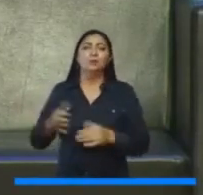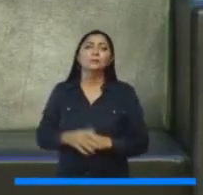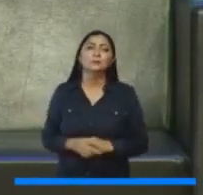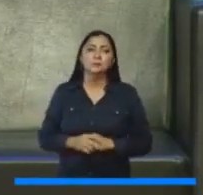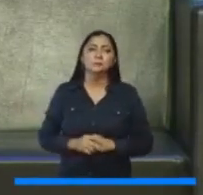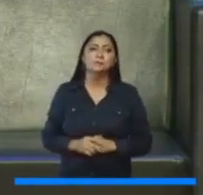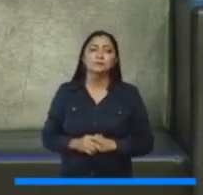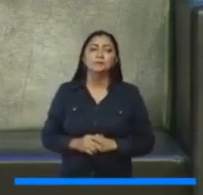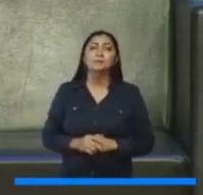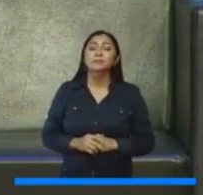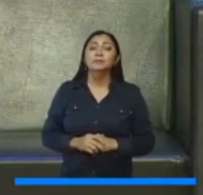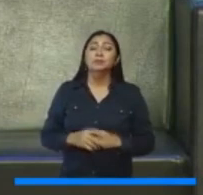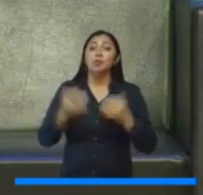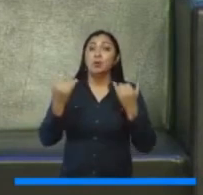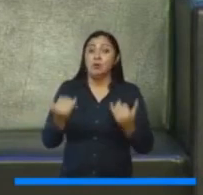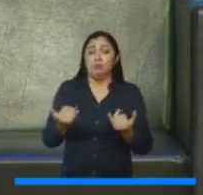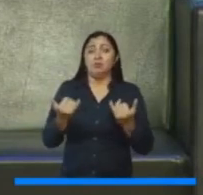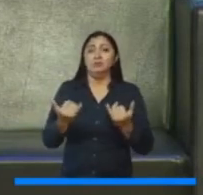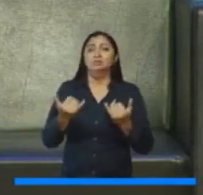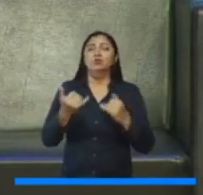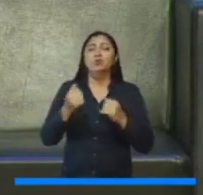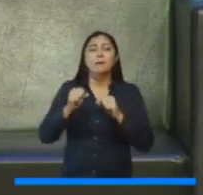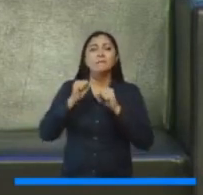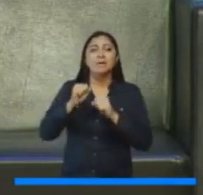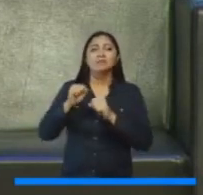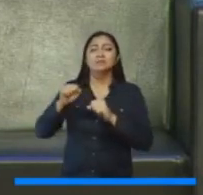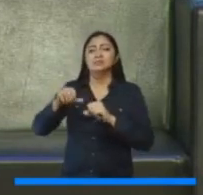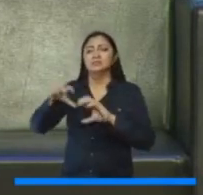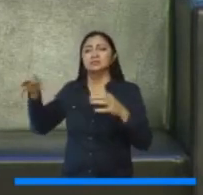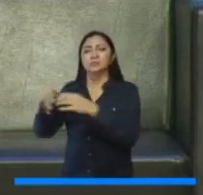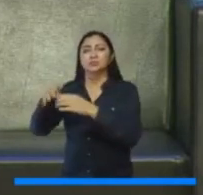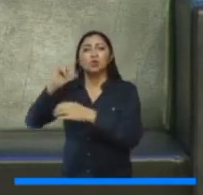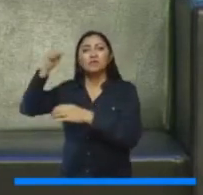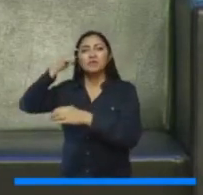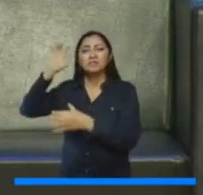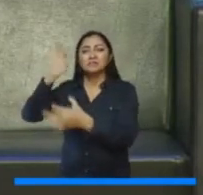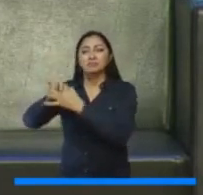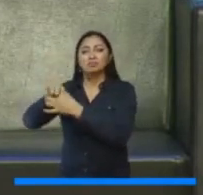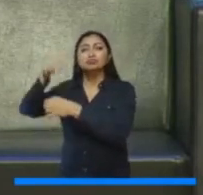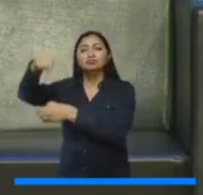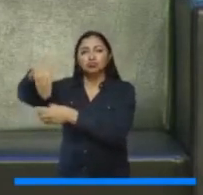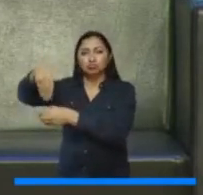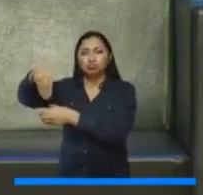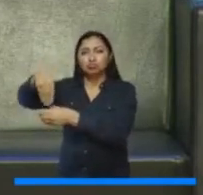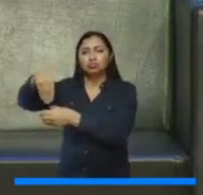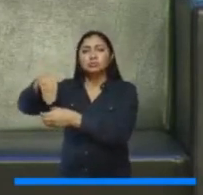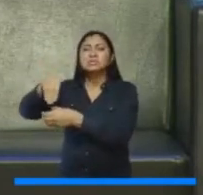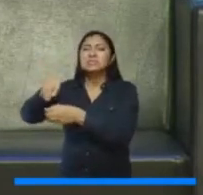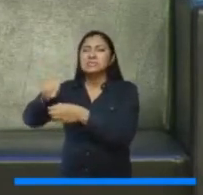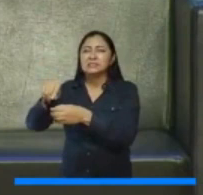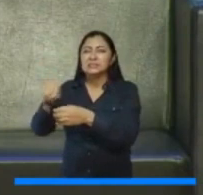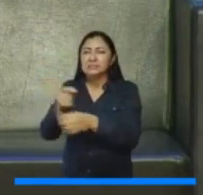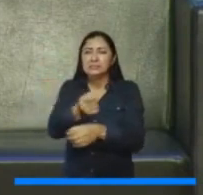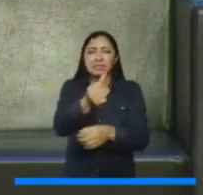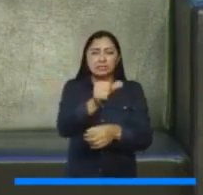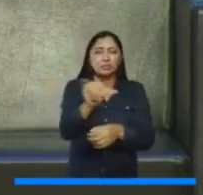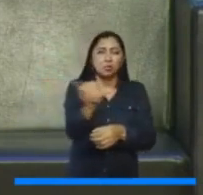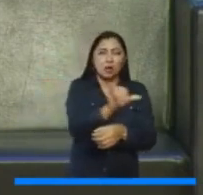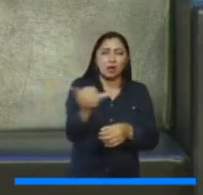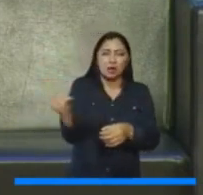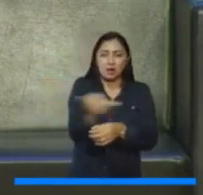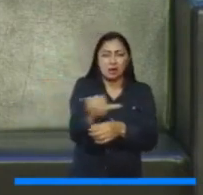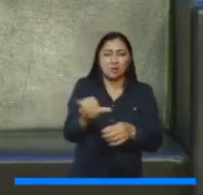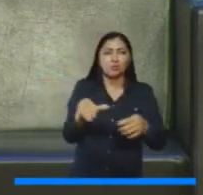referir, digamos, al escenario público de la universidad pública, que tiene similitudes, pero dentro de esas